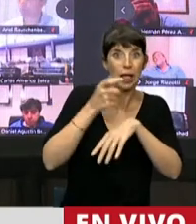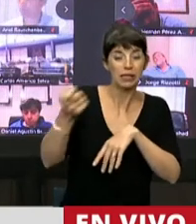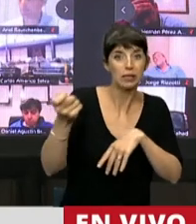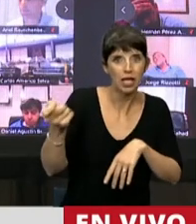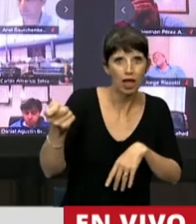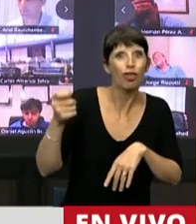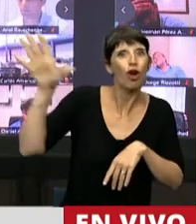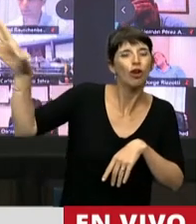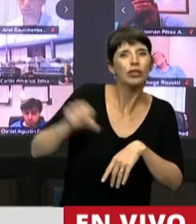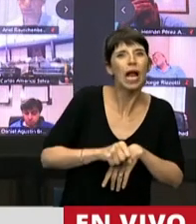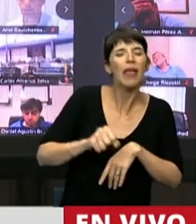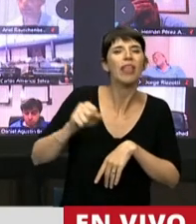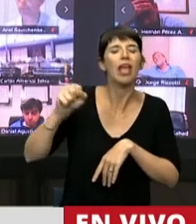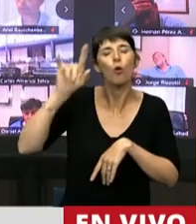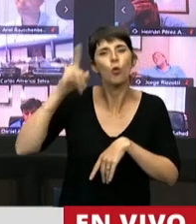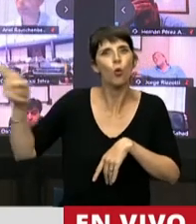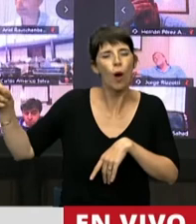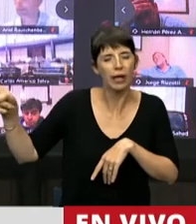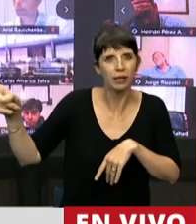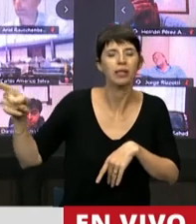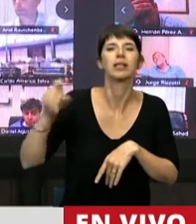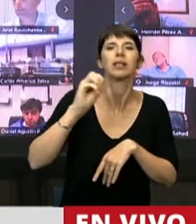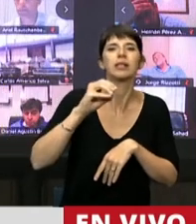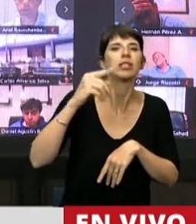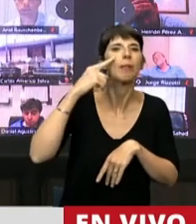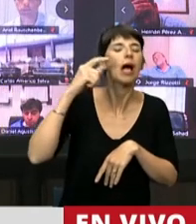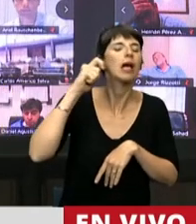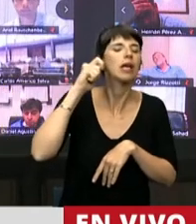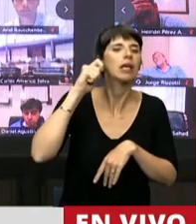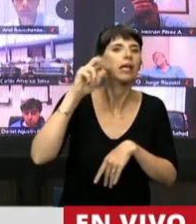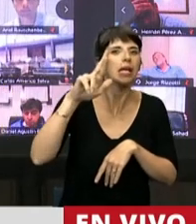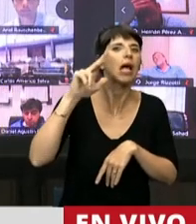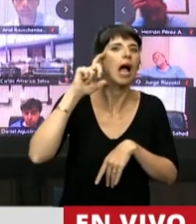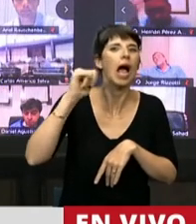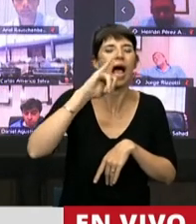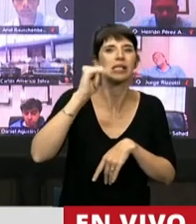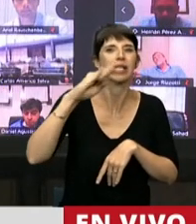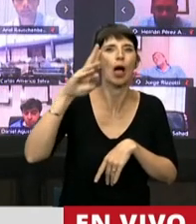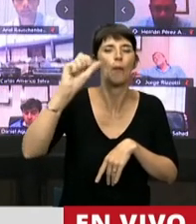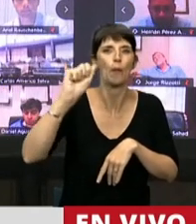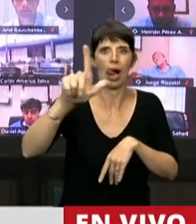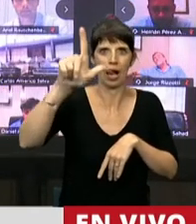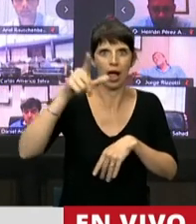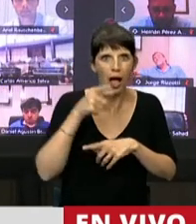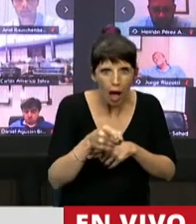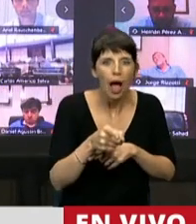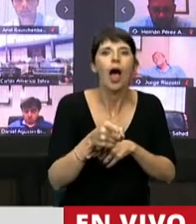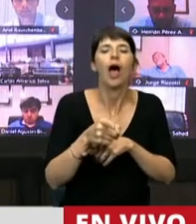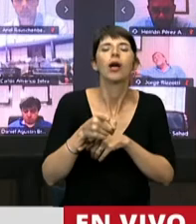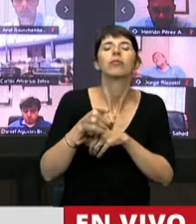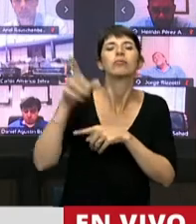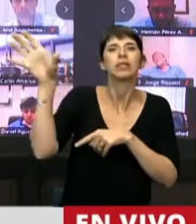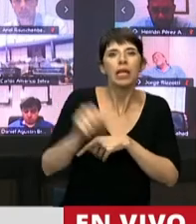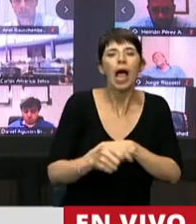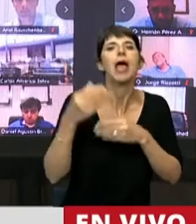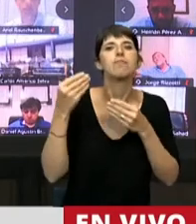al mayor Irrazábal, para que lo persiguiera. Y allá fue que en compañía de su compadre, de